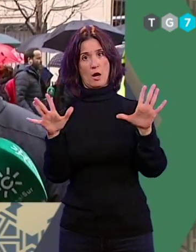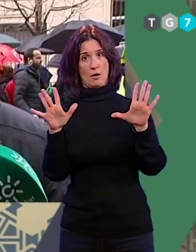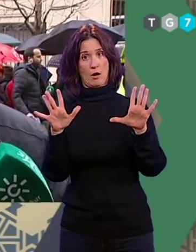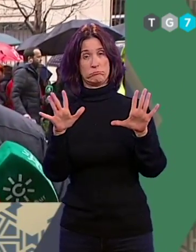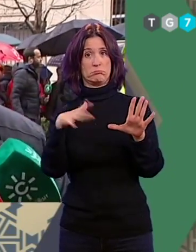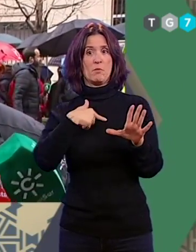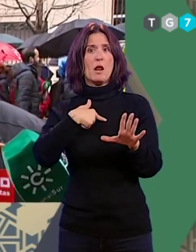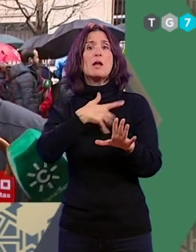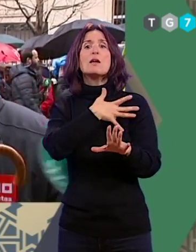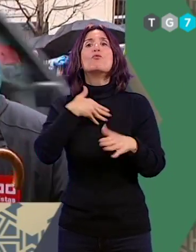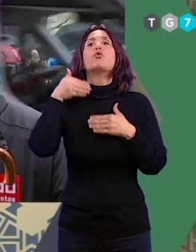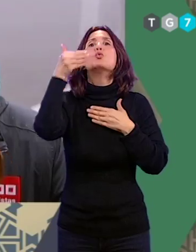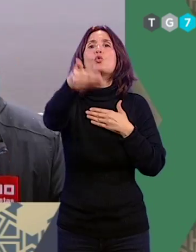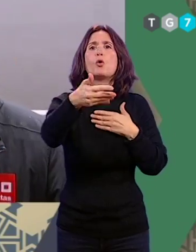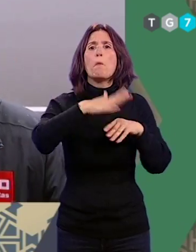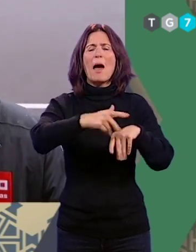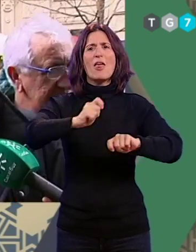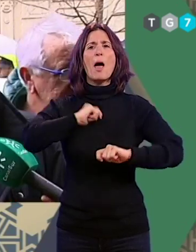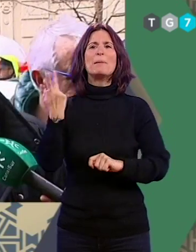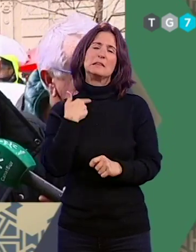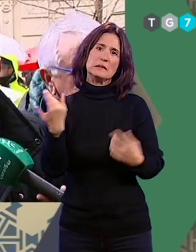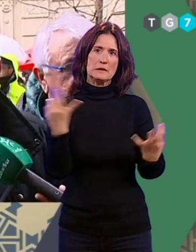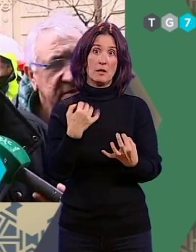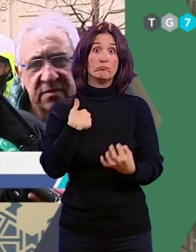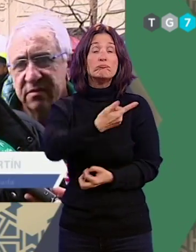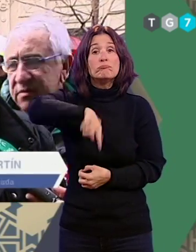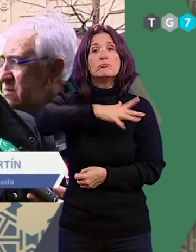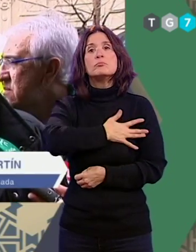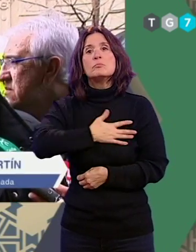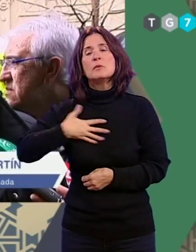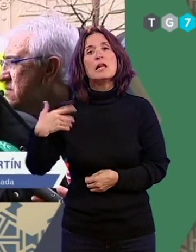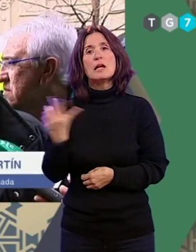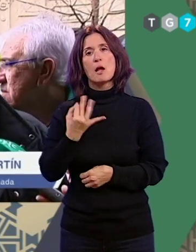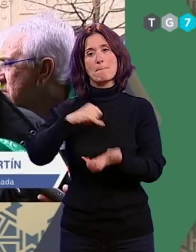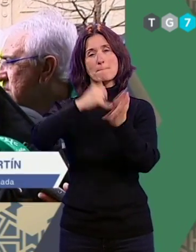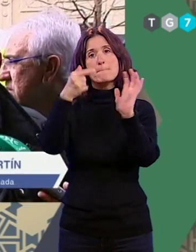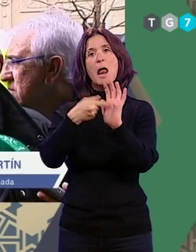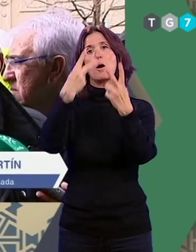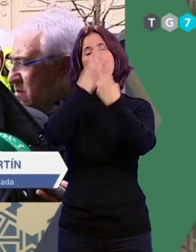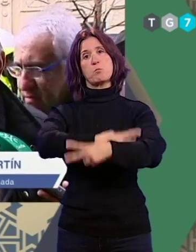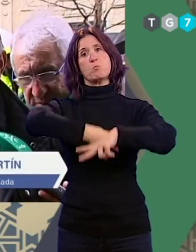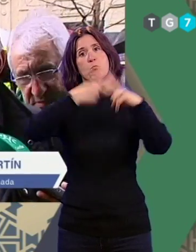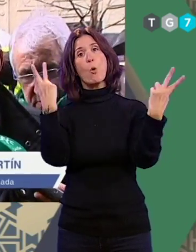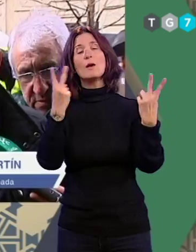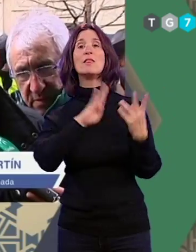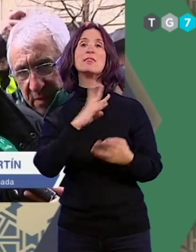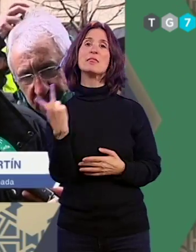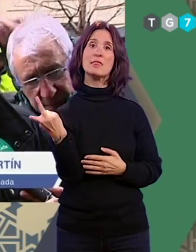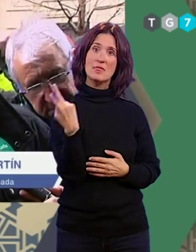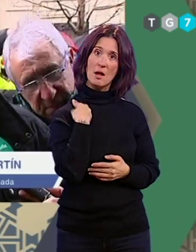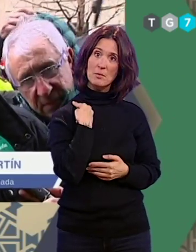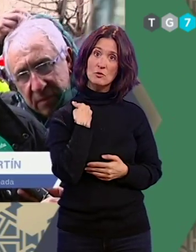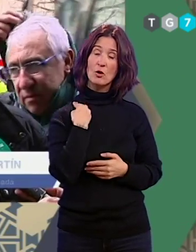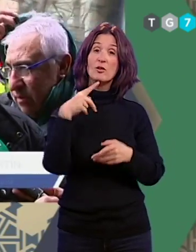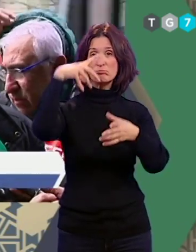de lo que va a ser el futuro para las pensiones. Queremos un plan público de pensiones que se base